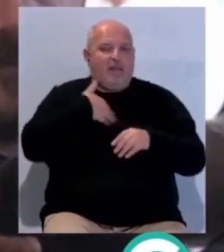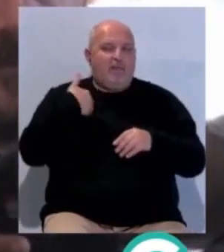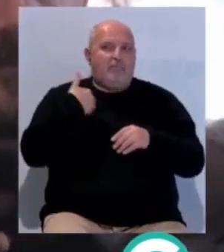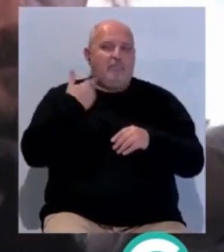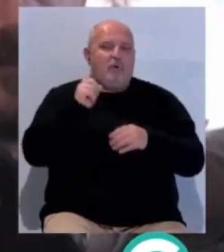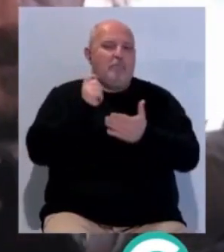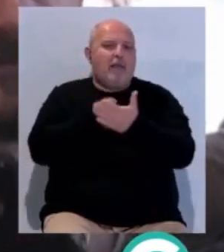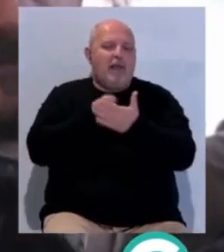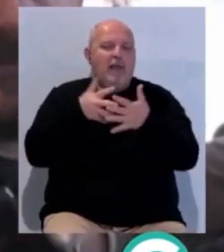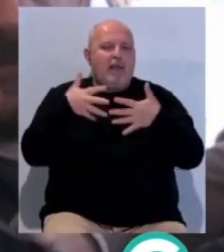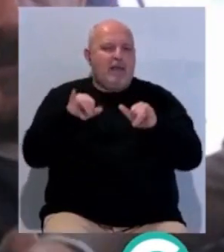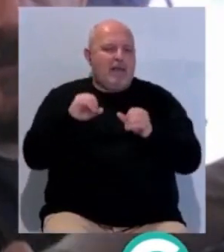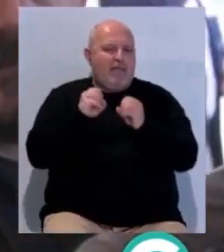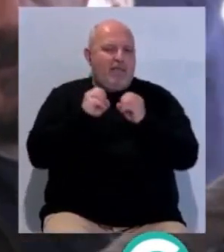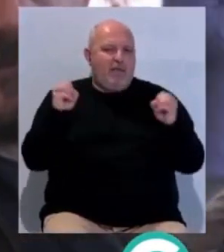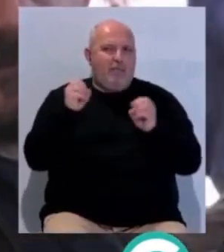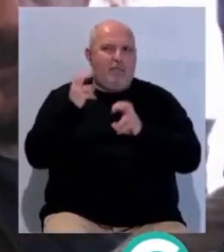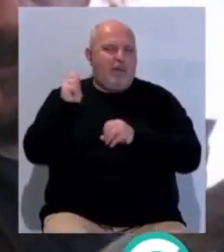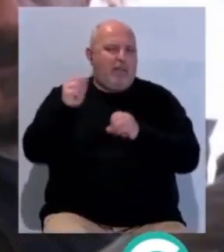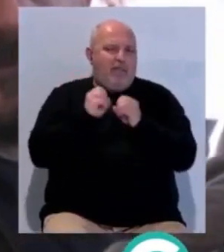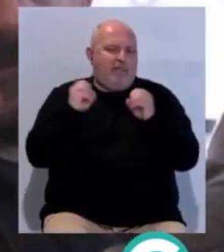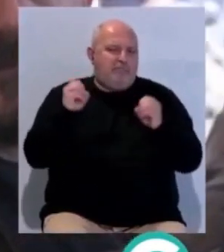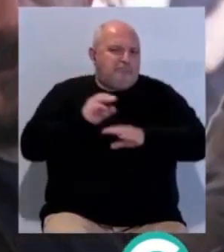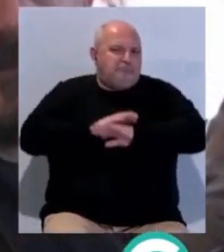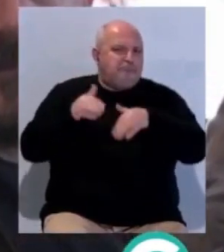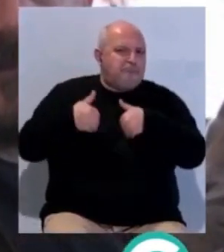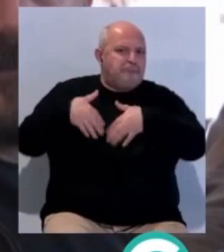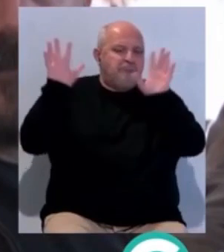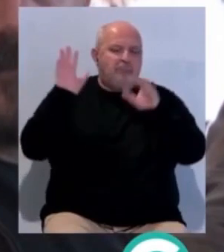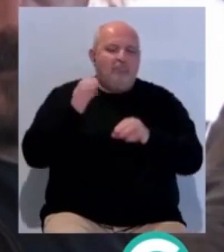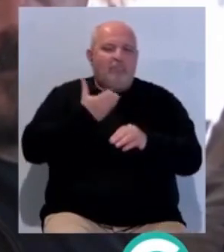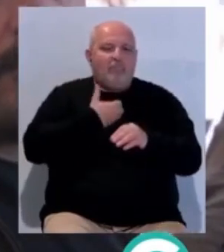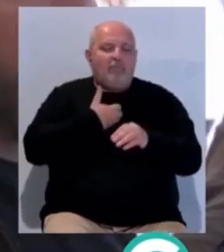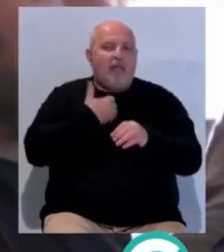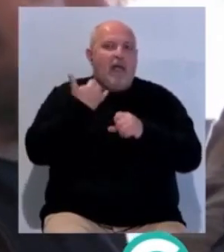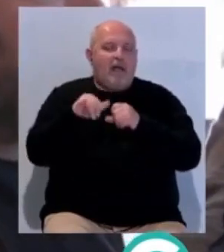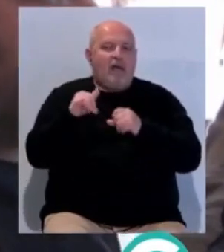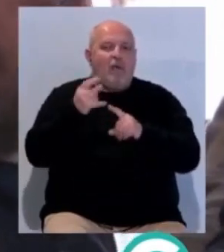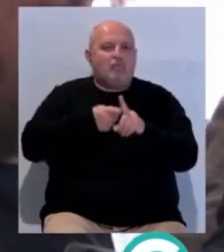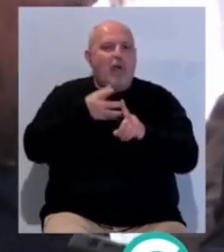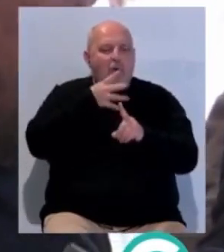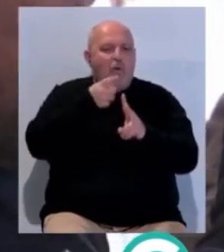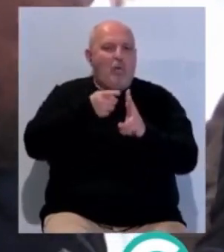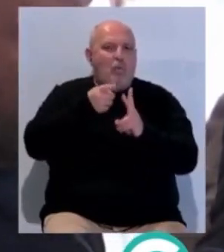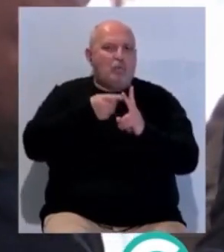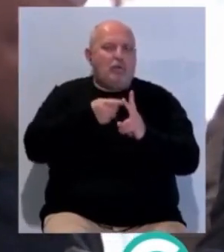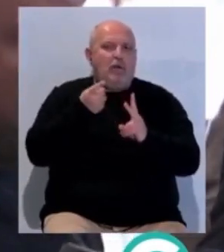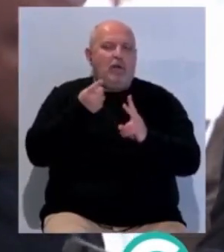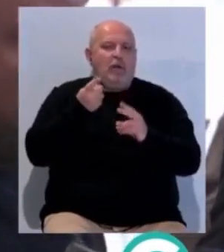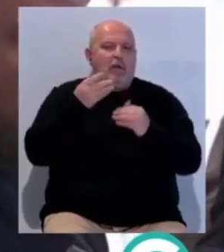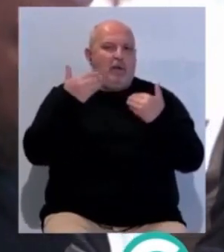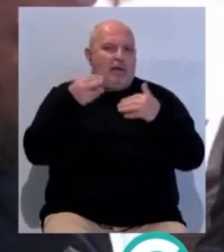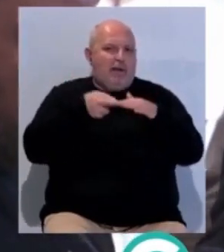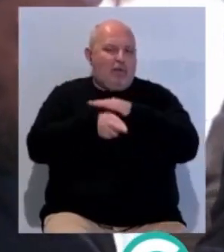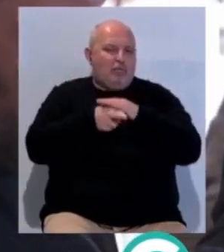no pagan ni aportan absolutamente nada de impuestos, no aportan absolutamente nada a las arcas públicas, pese a que consumen agua, pese a que hacen uso y